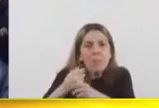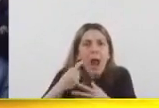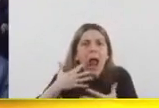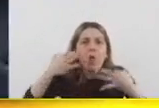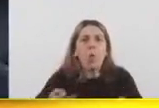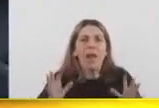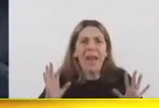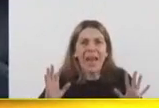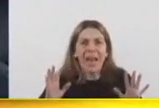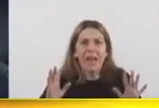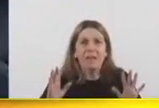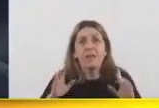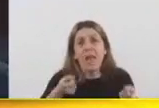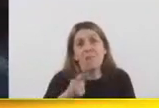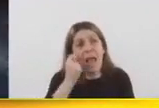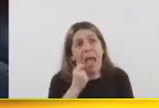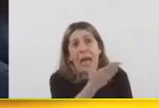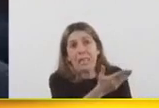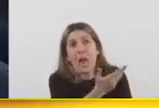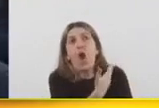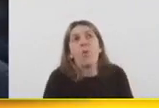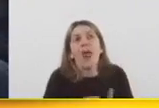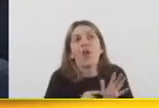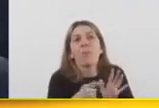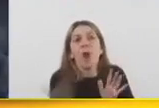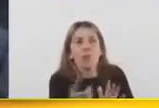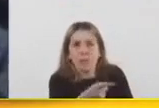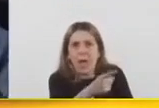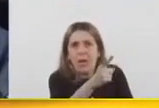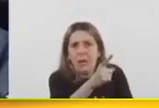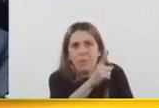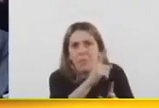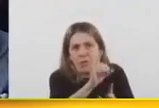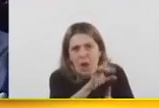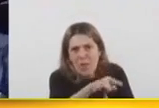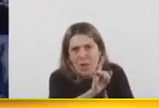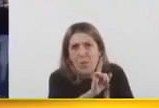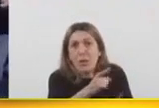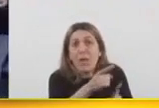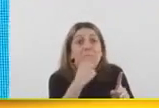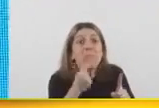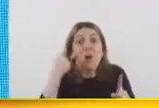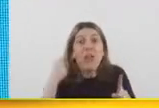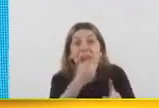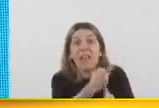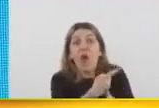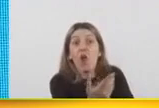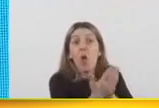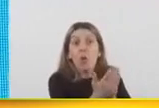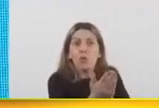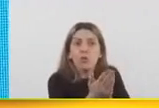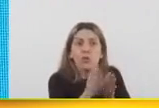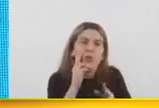Y también tenía que estar Axel, no solo porque es el gobernador de la provincia. Porque en esos días estábamos juntos recorriendo la provincia